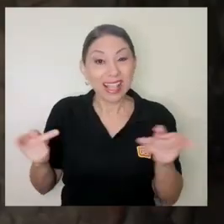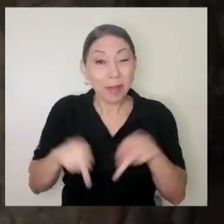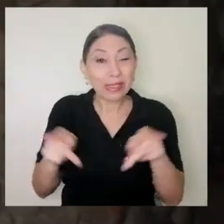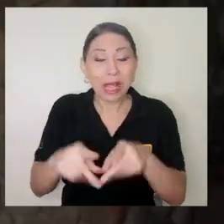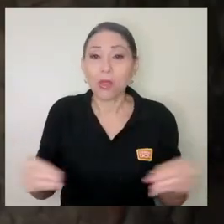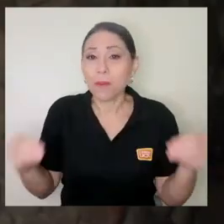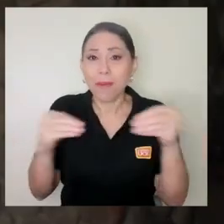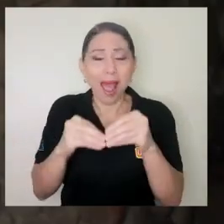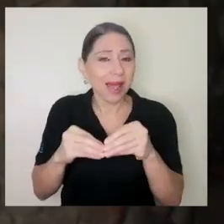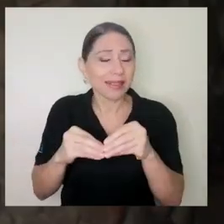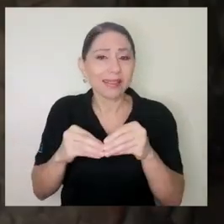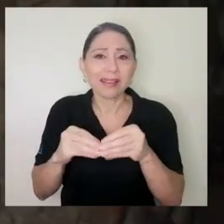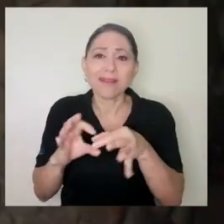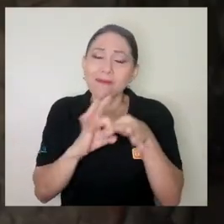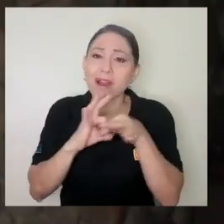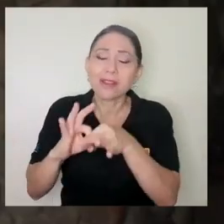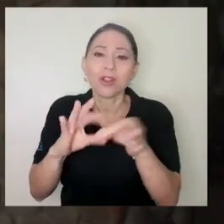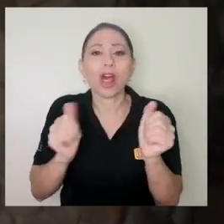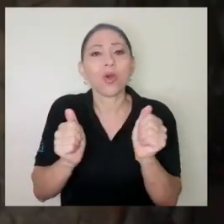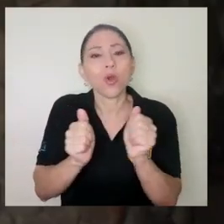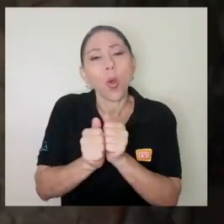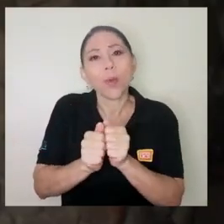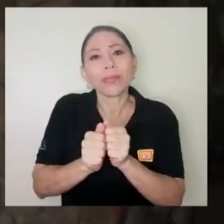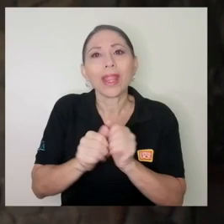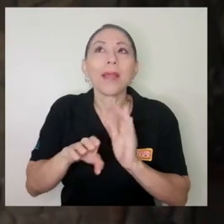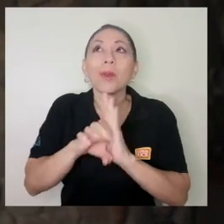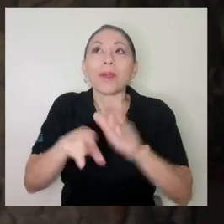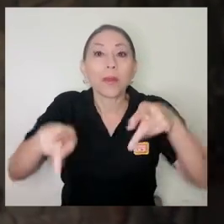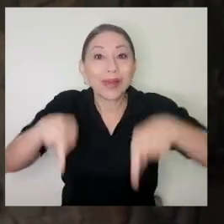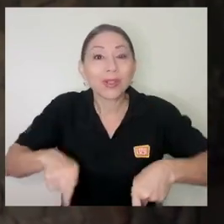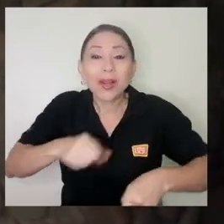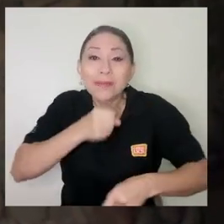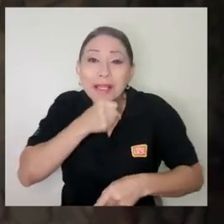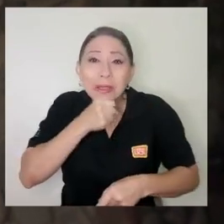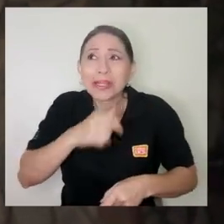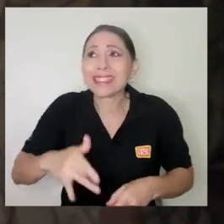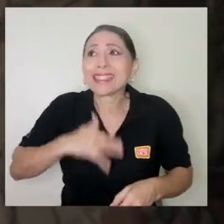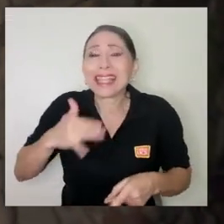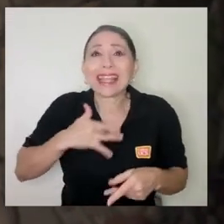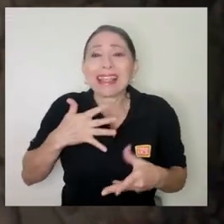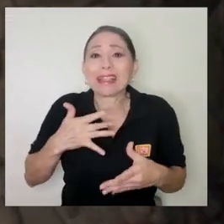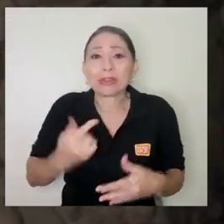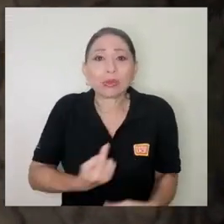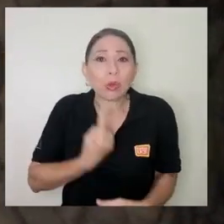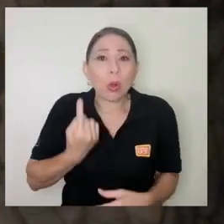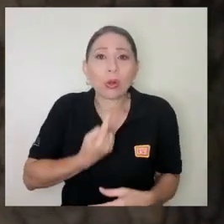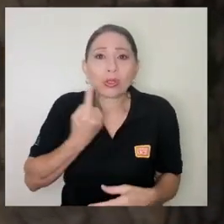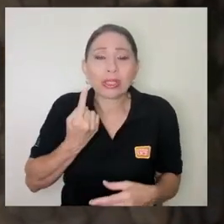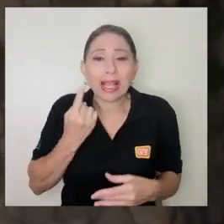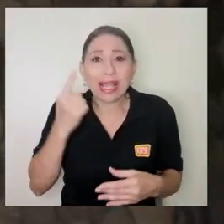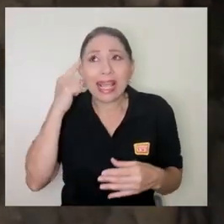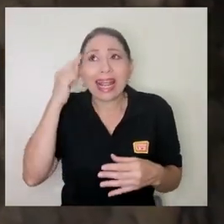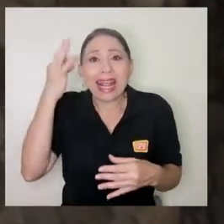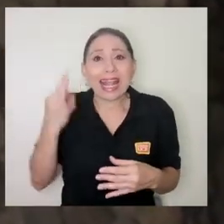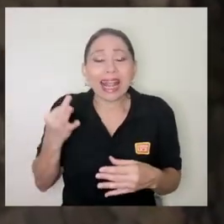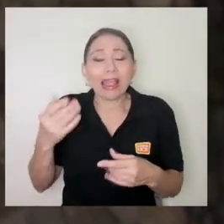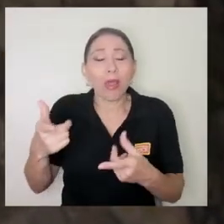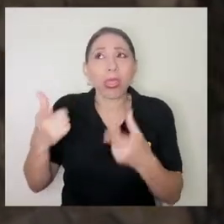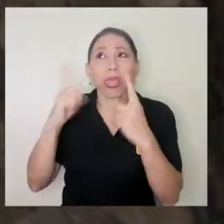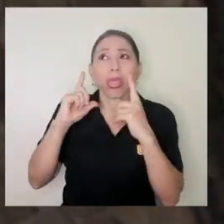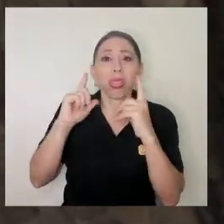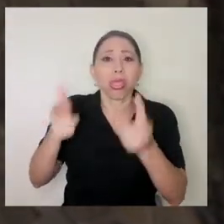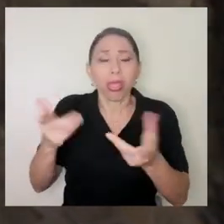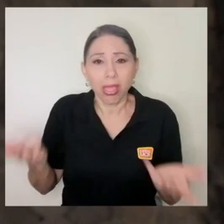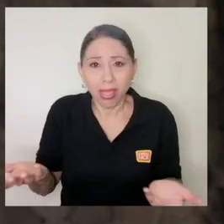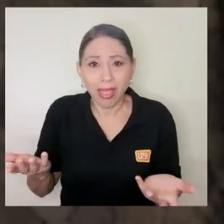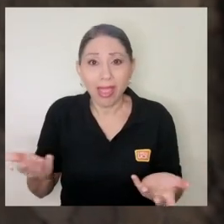lo que está más presente es temas vinculados a la ansiedad por abandonos, es decir, porque se sienten solos y esto es importante decirlo,